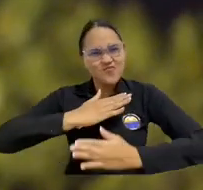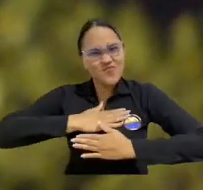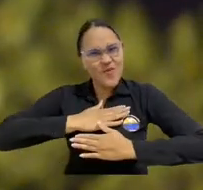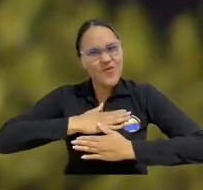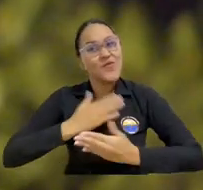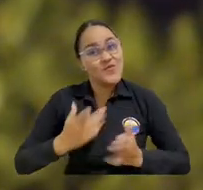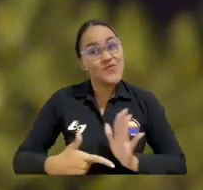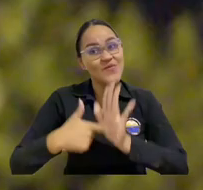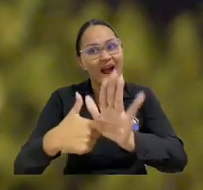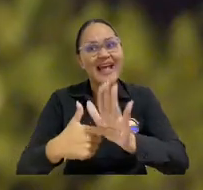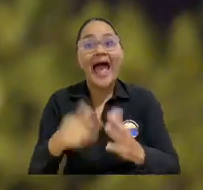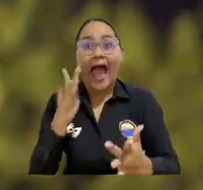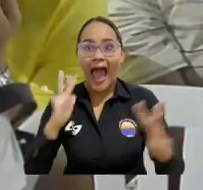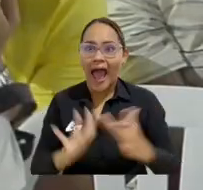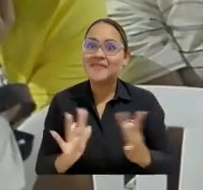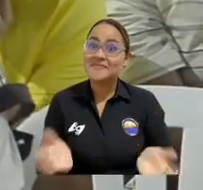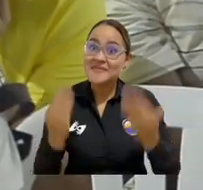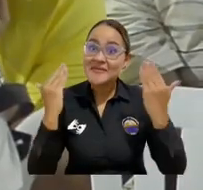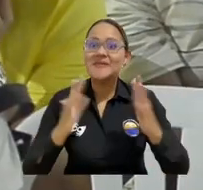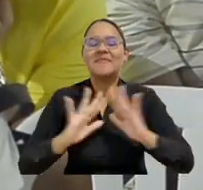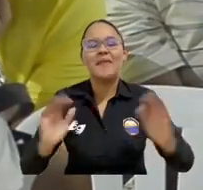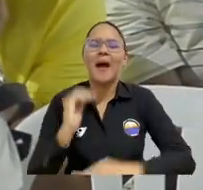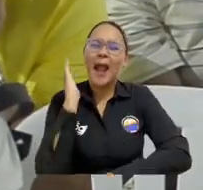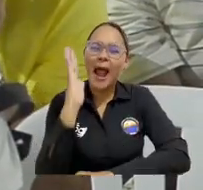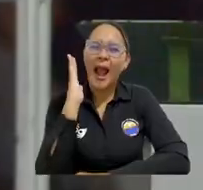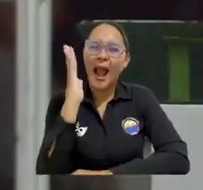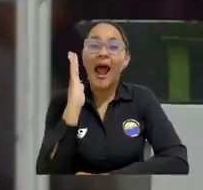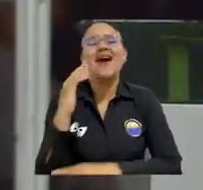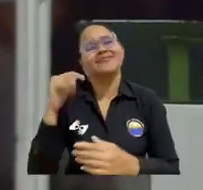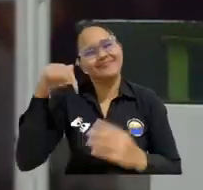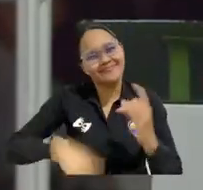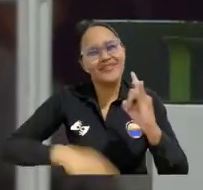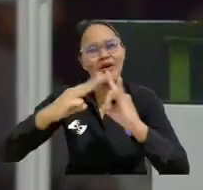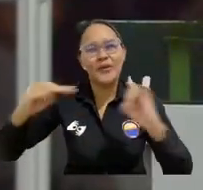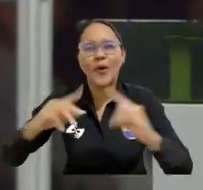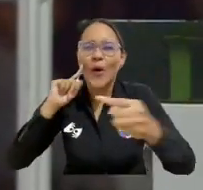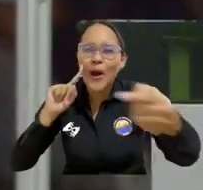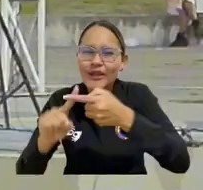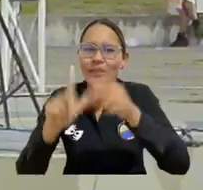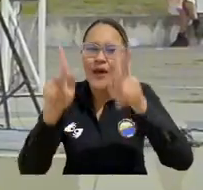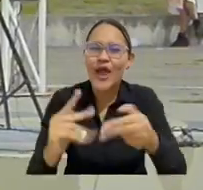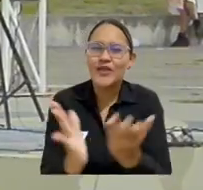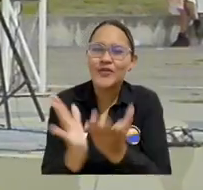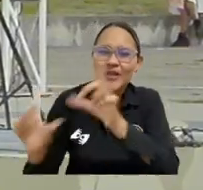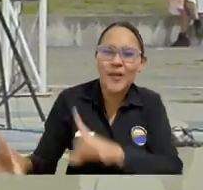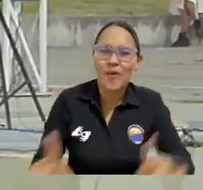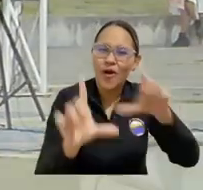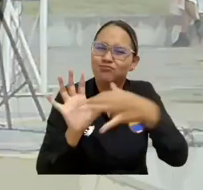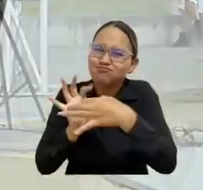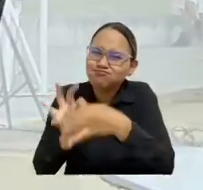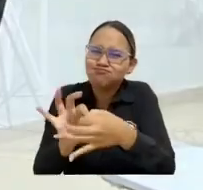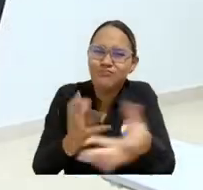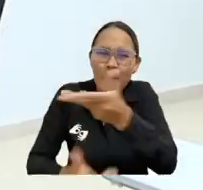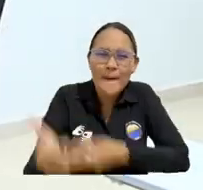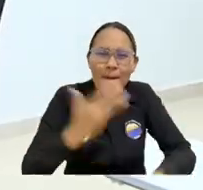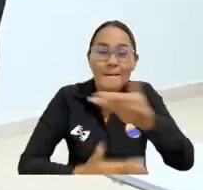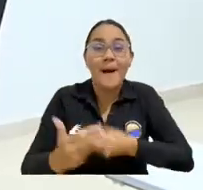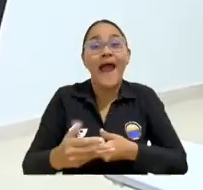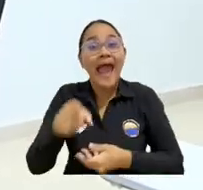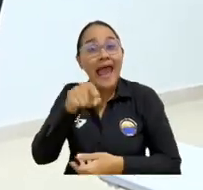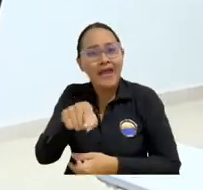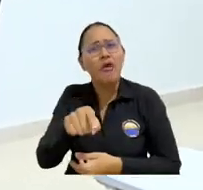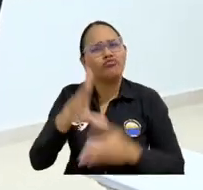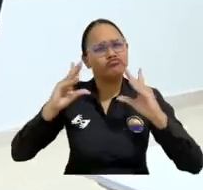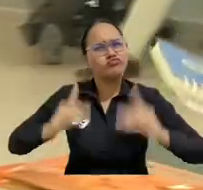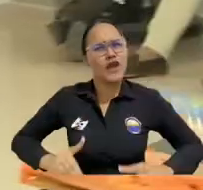laborales con tu marca personal marcó el cierre de este evento con el que la Alma Mater busca estrechar los lazos con sus estudiantes